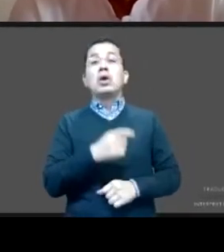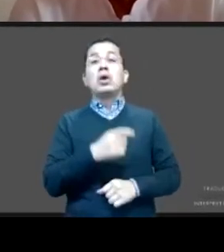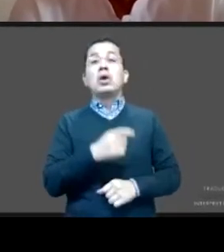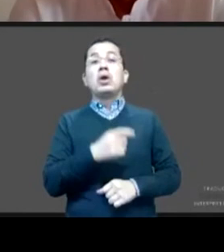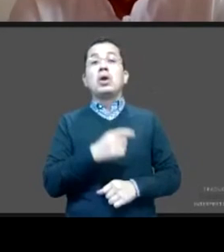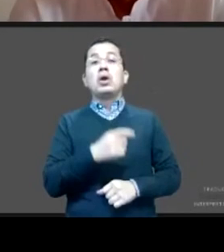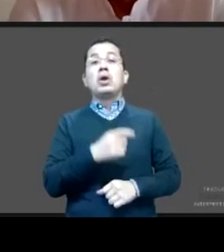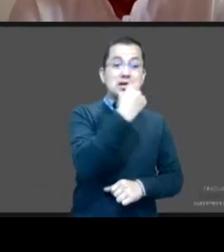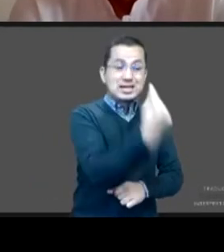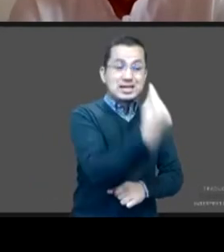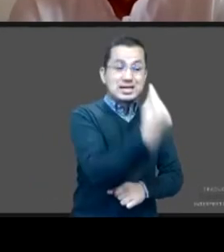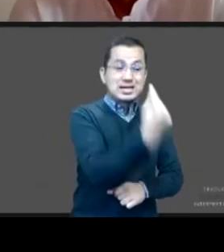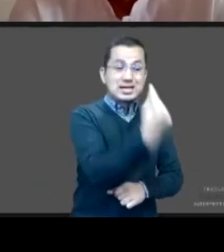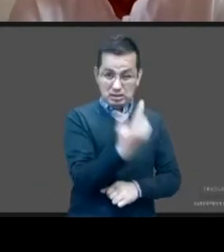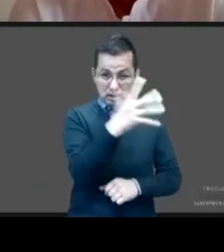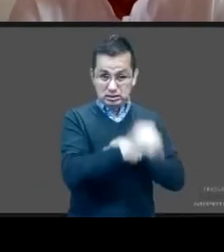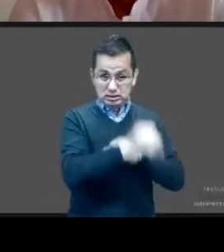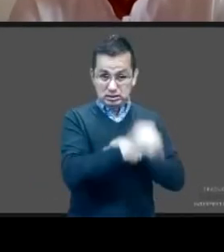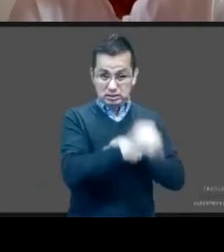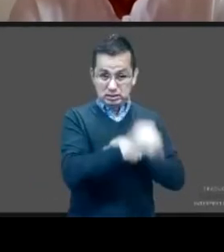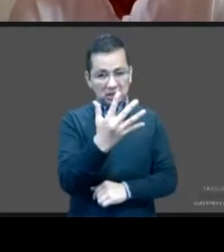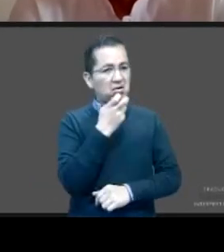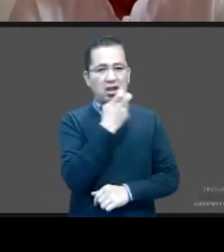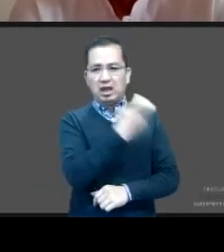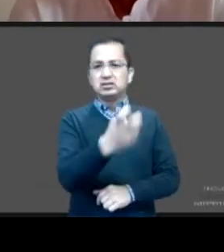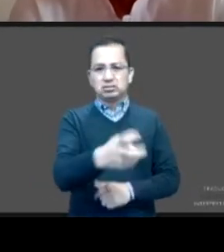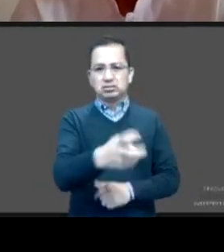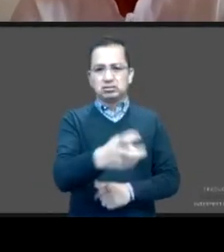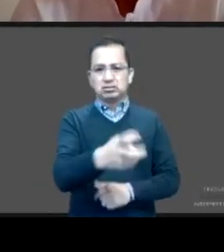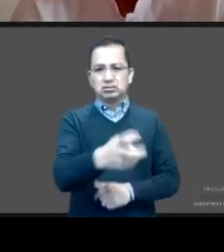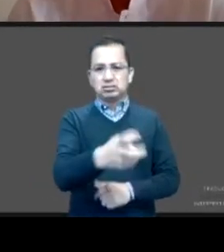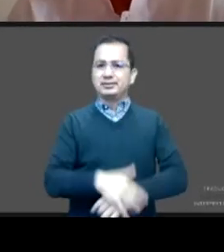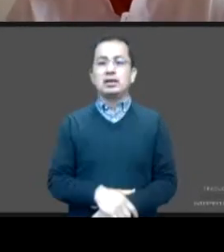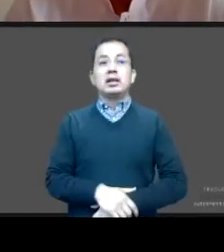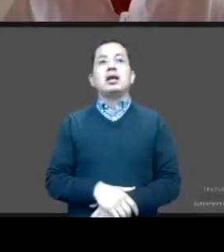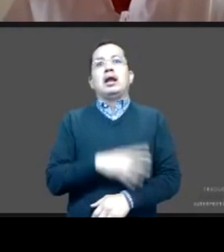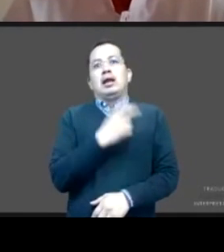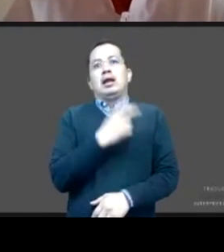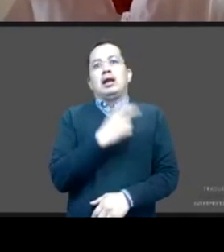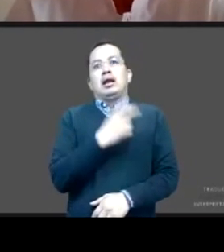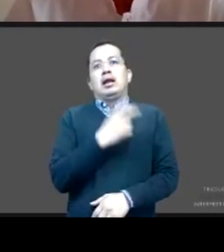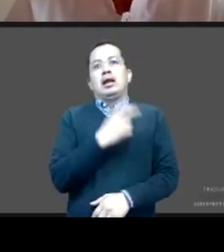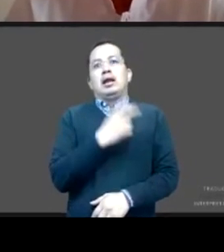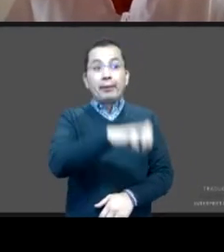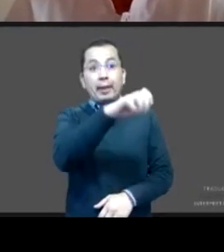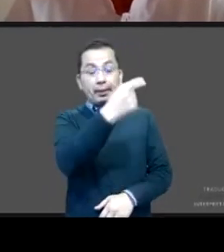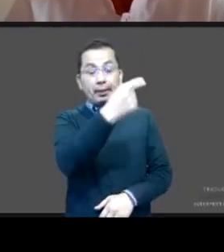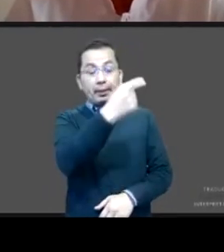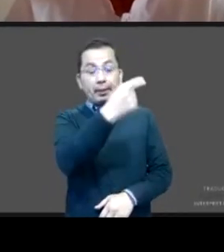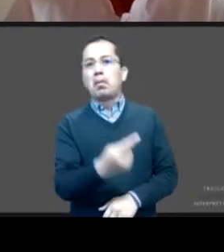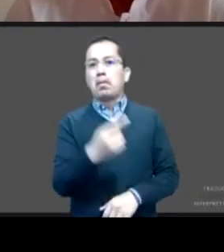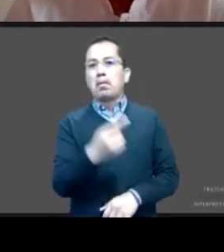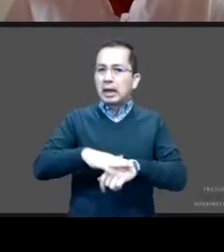Estas niñas corren un riesgo obstétrico elevado conocemos que las cifras de muerte materna en niñas